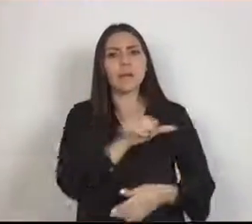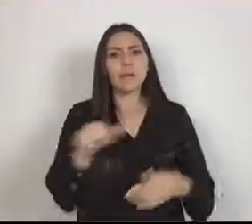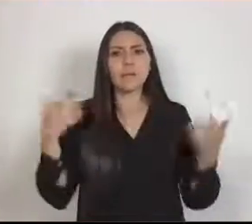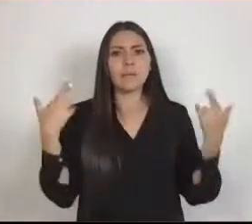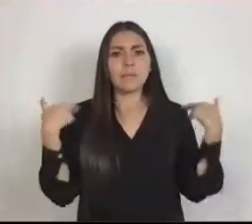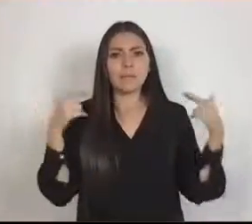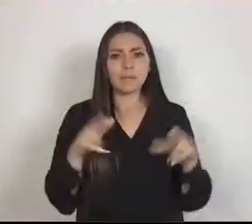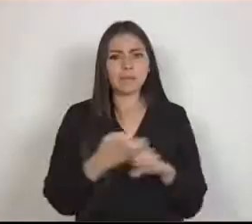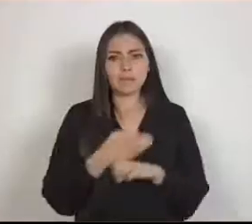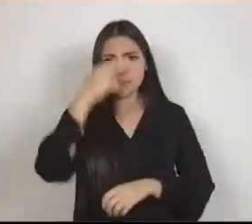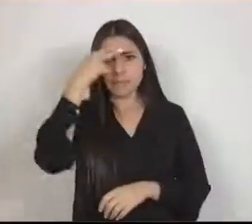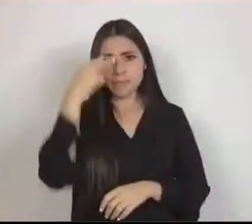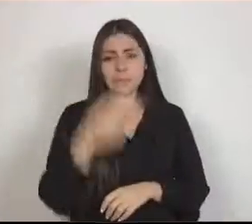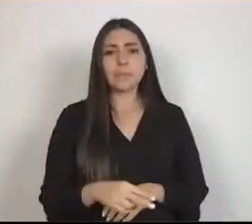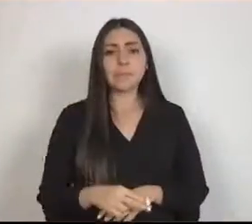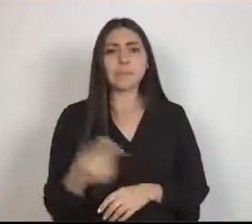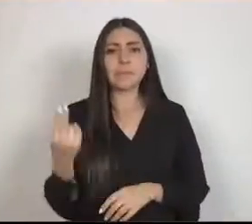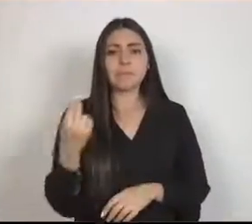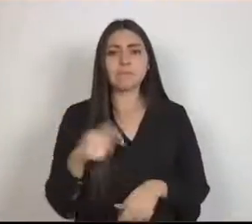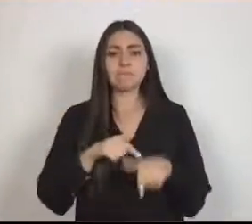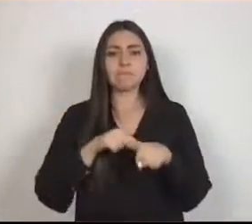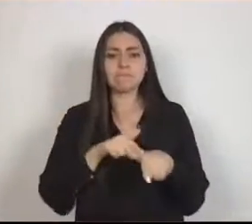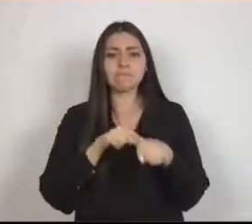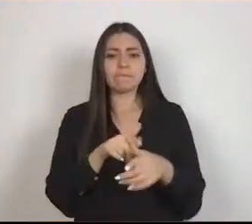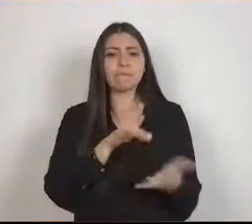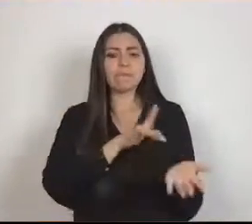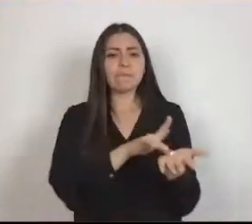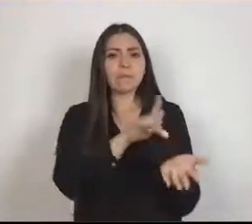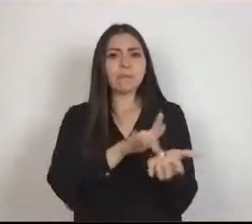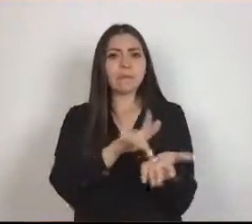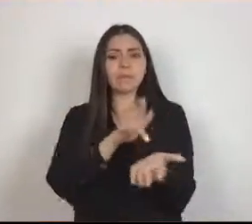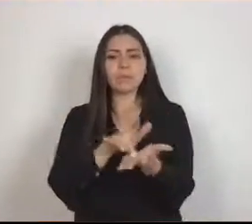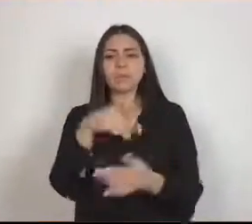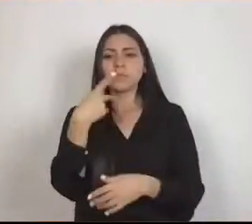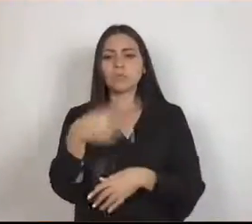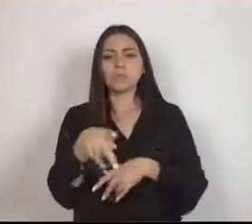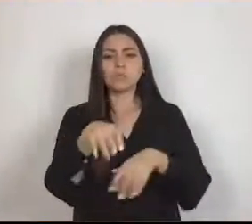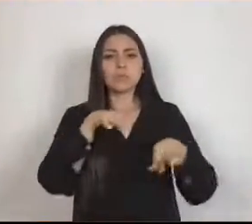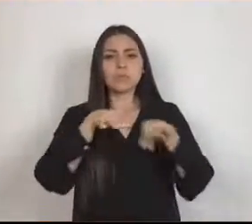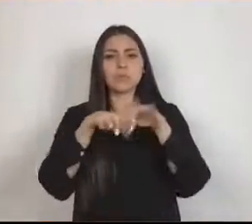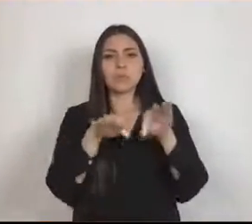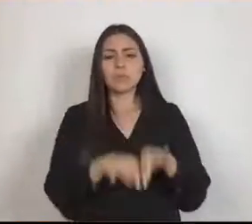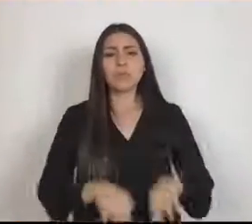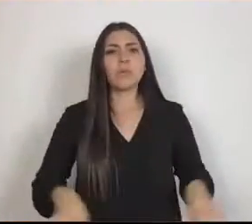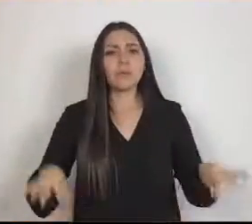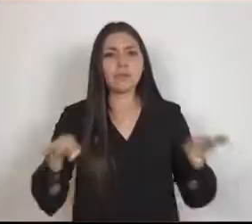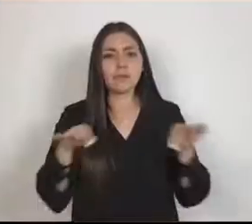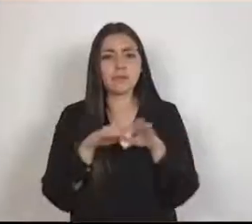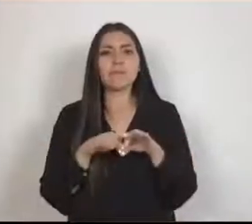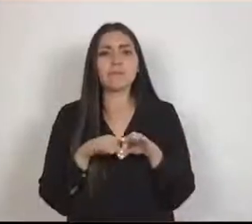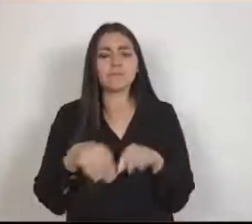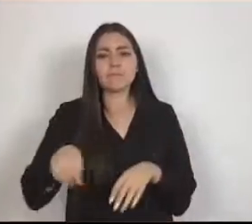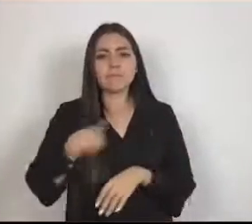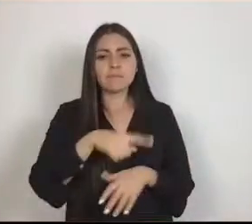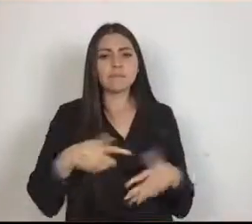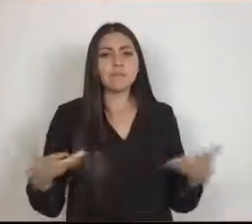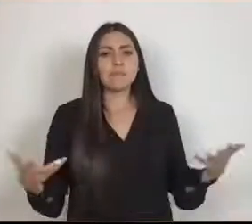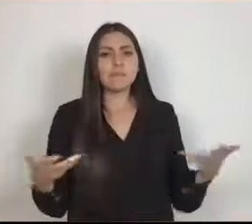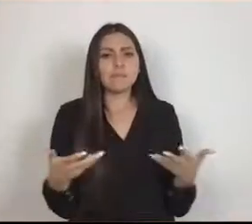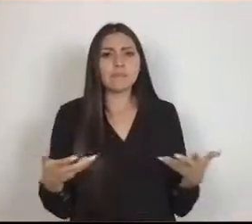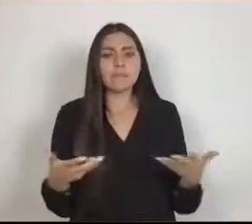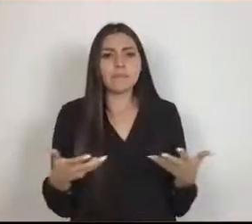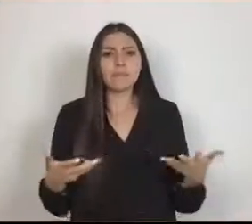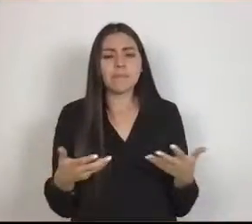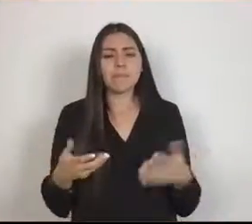y fortaleciendo en el ejercicio de tan noble e importante labor que realizan en beneficio